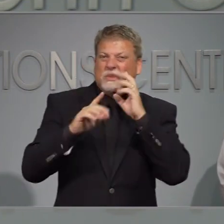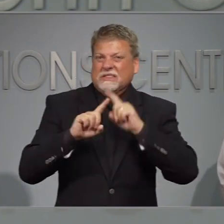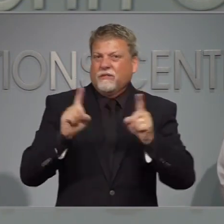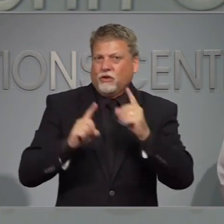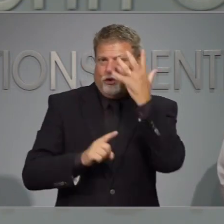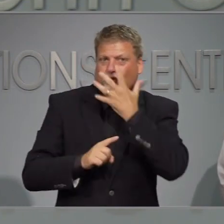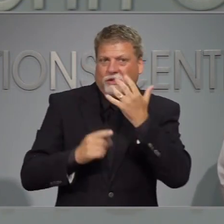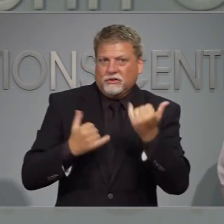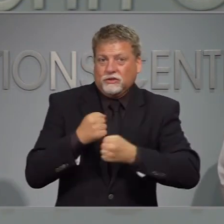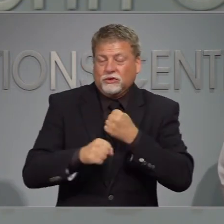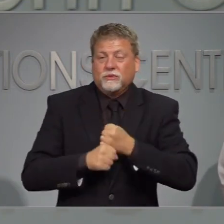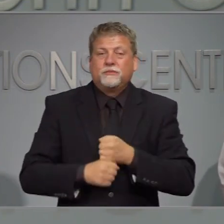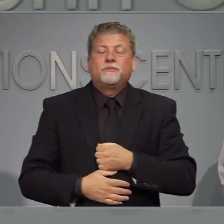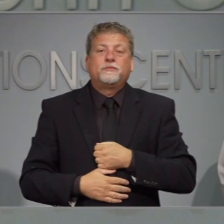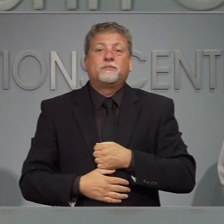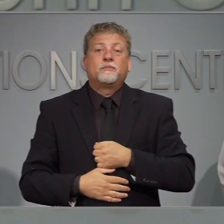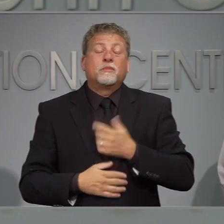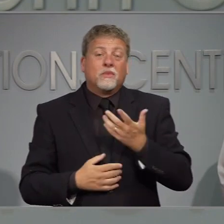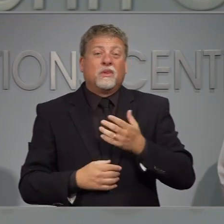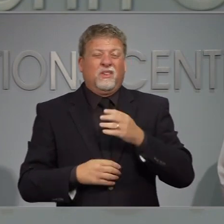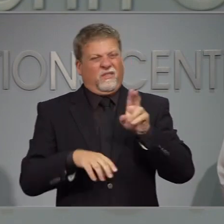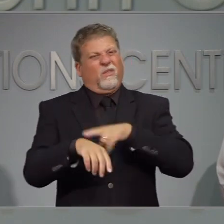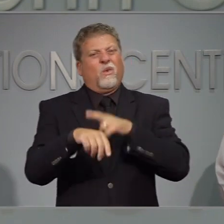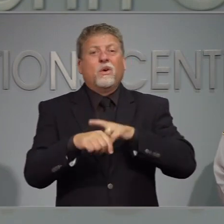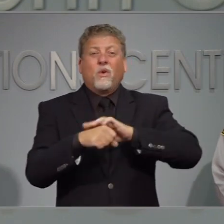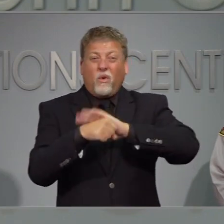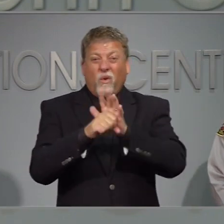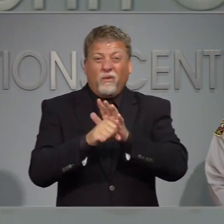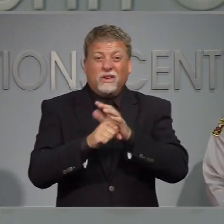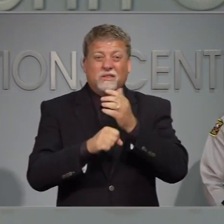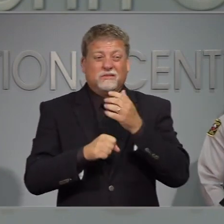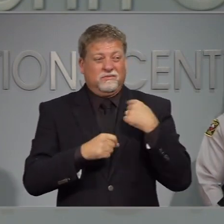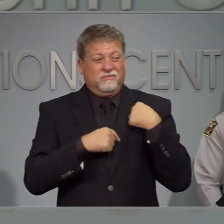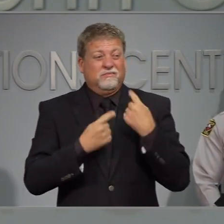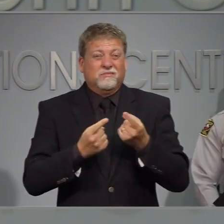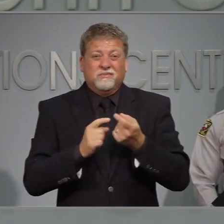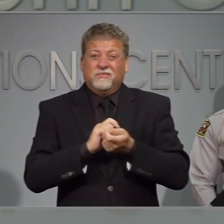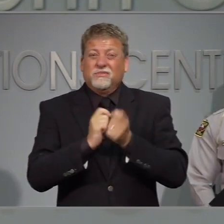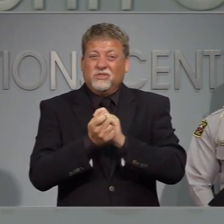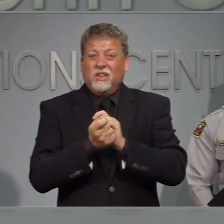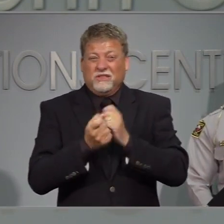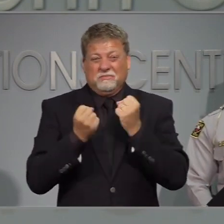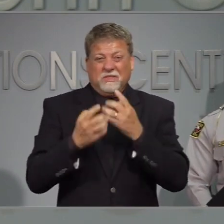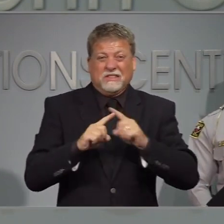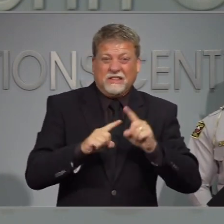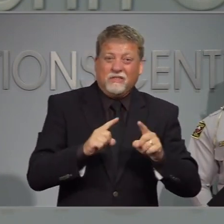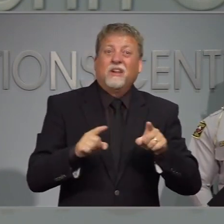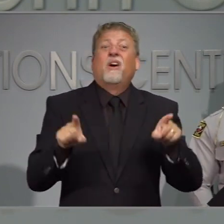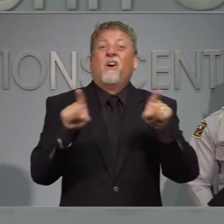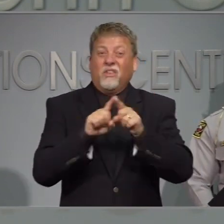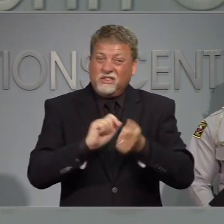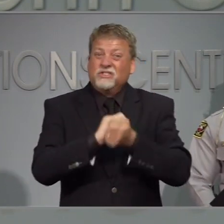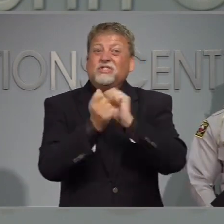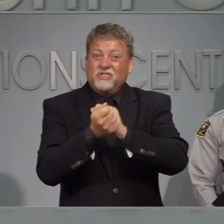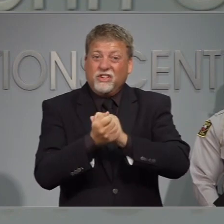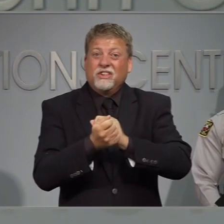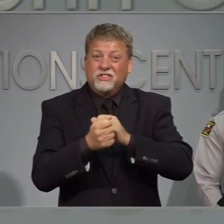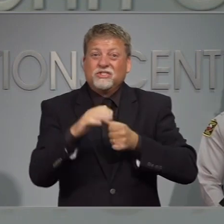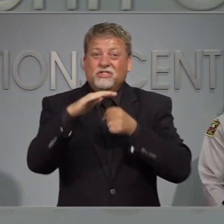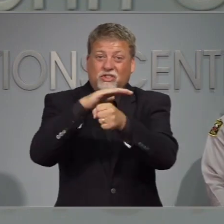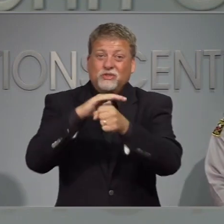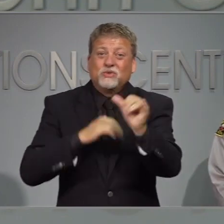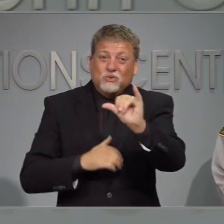durante esta pandemia ha habido muchos cambios en las evacuaciones y también en los albergues. Será diferente.